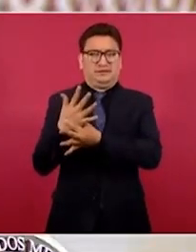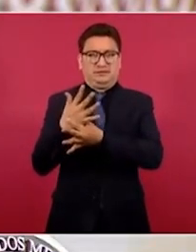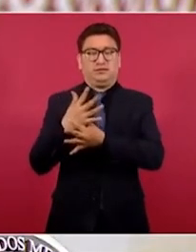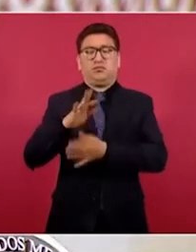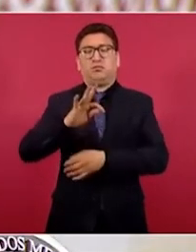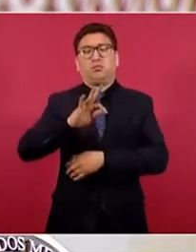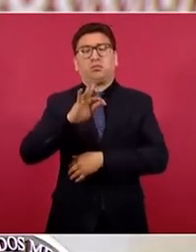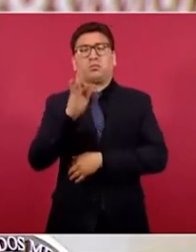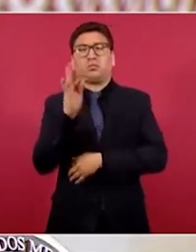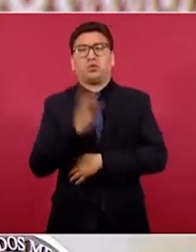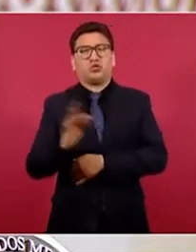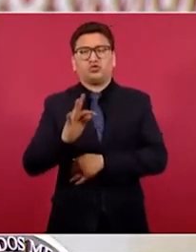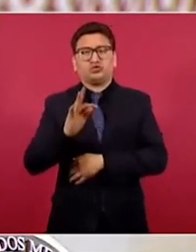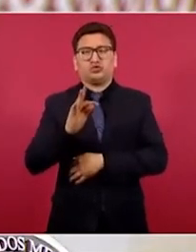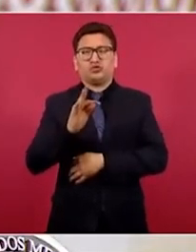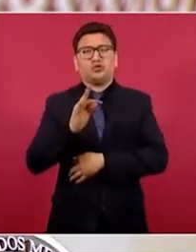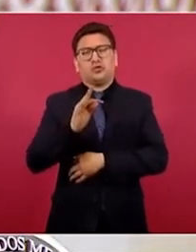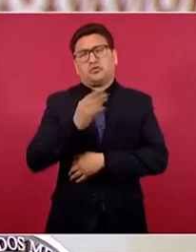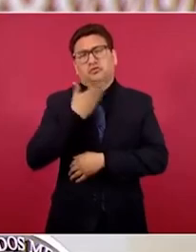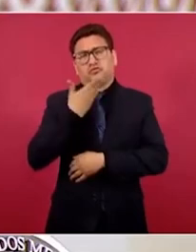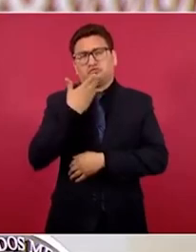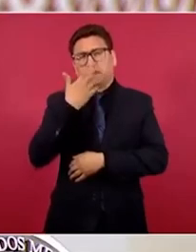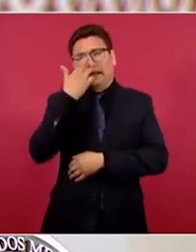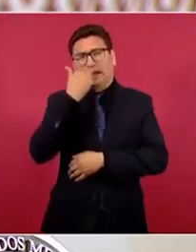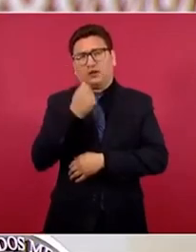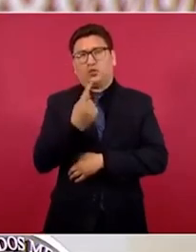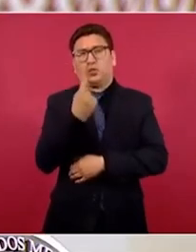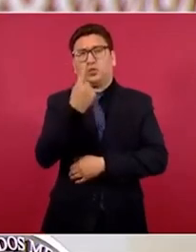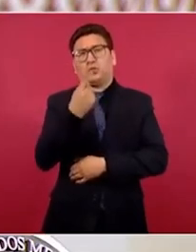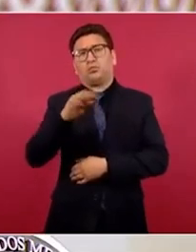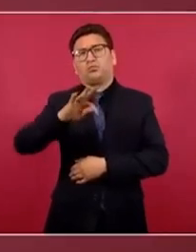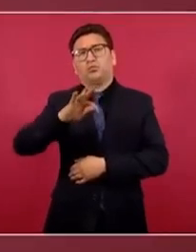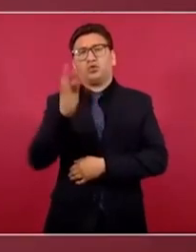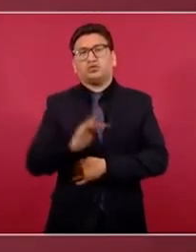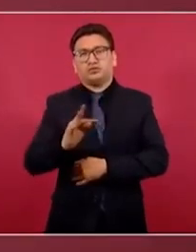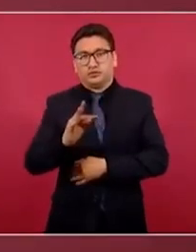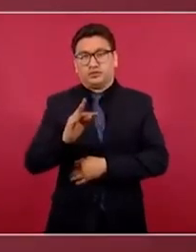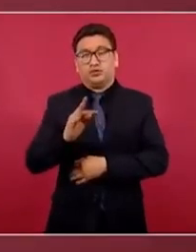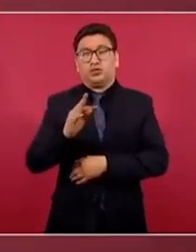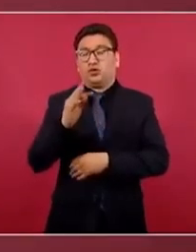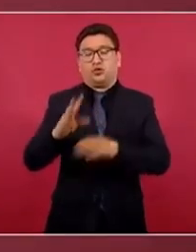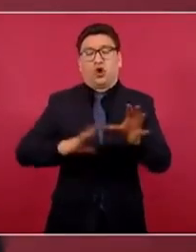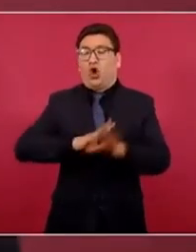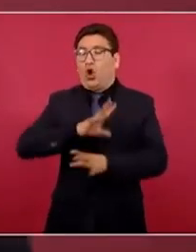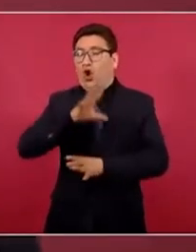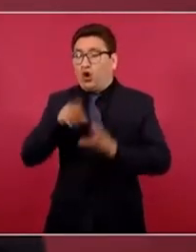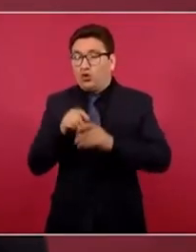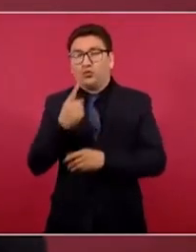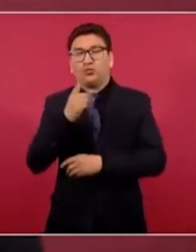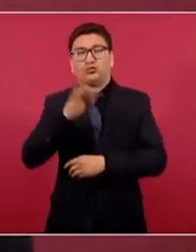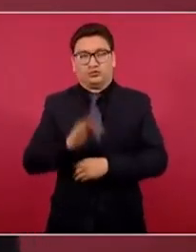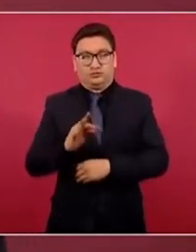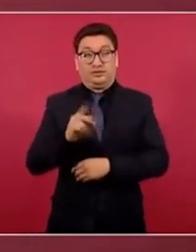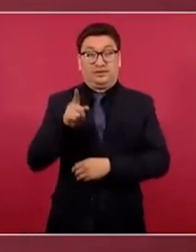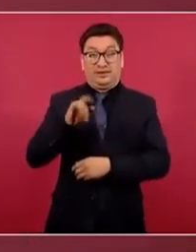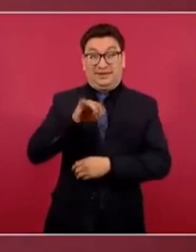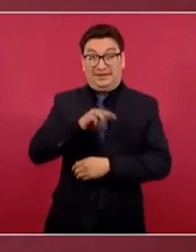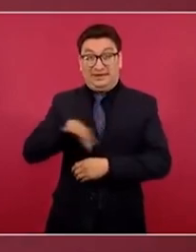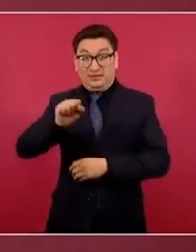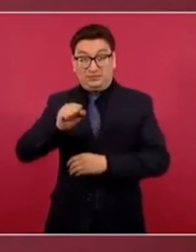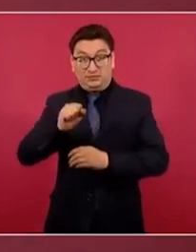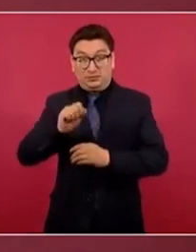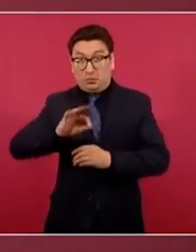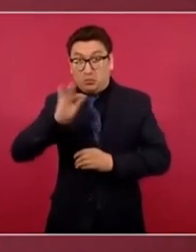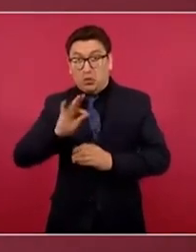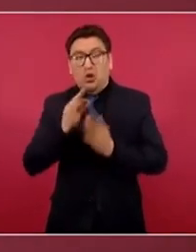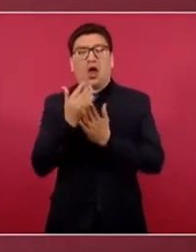porcentaje razonable es del 1 por ciento sobre el total. El IMSS está por debajo de ese estándar.